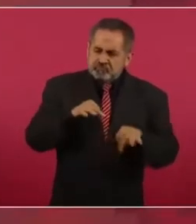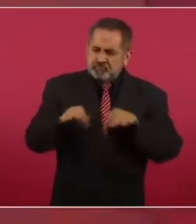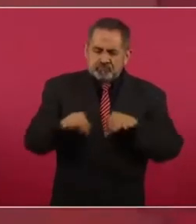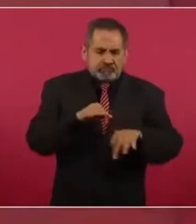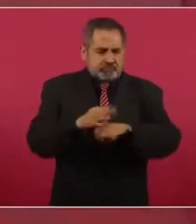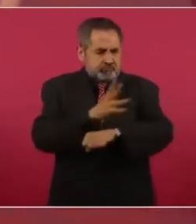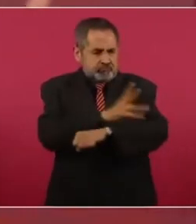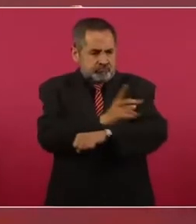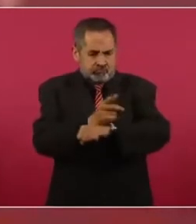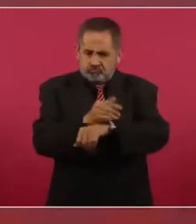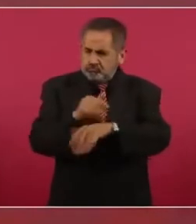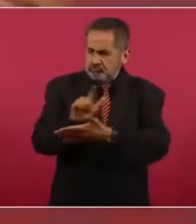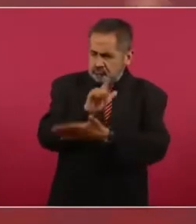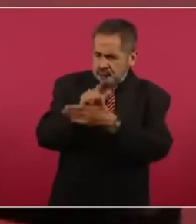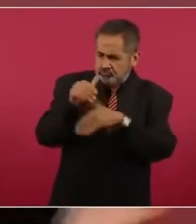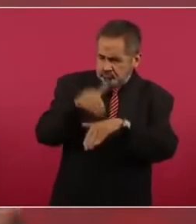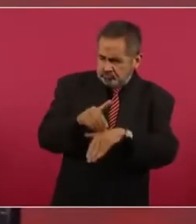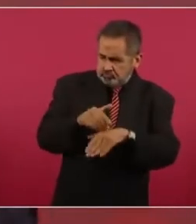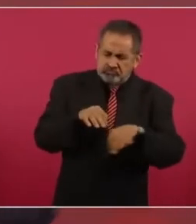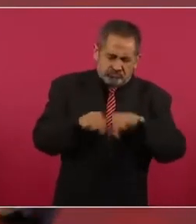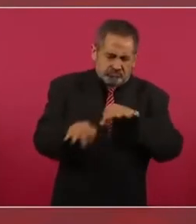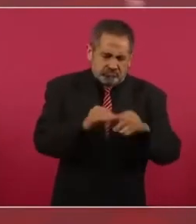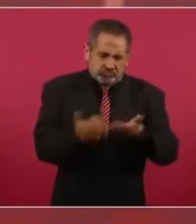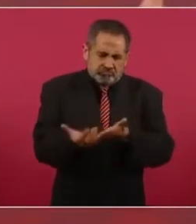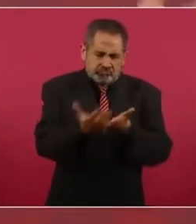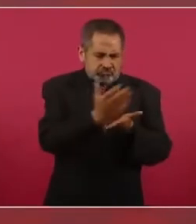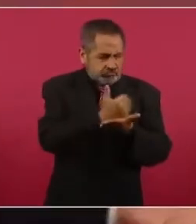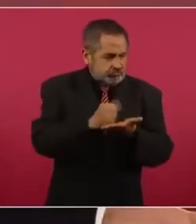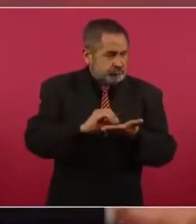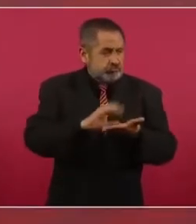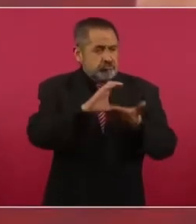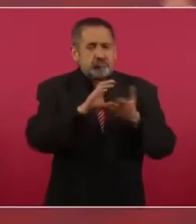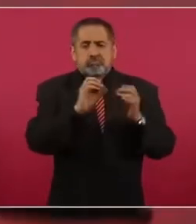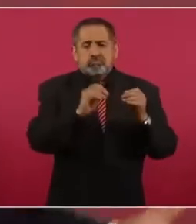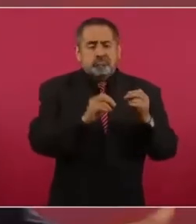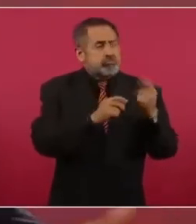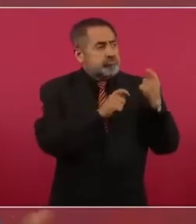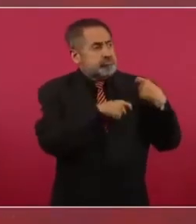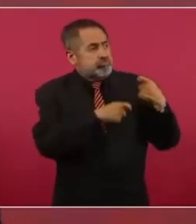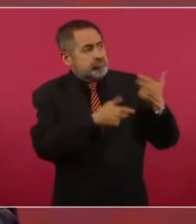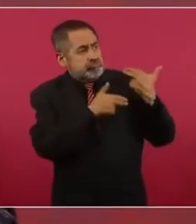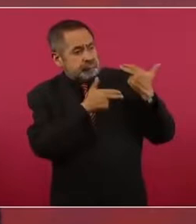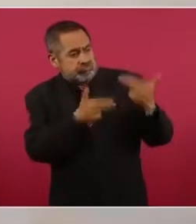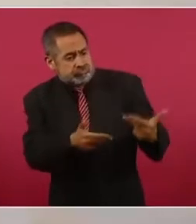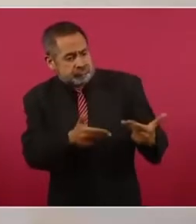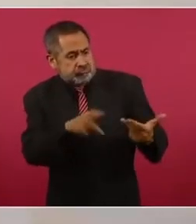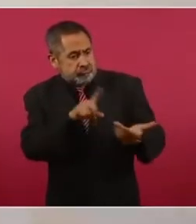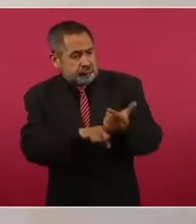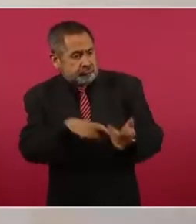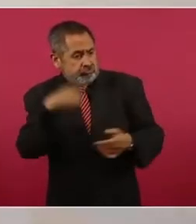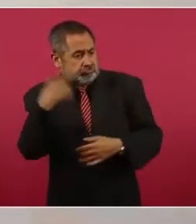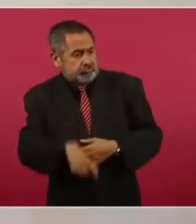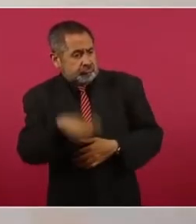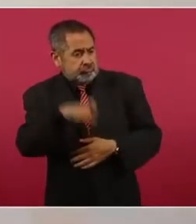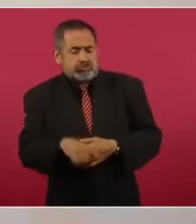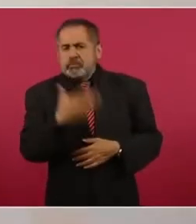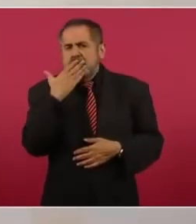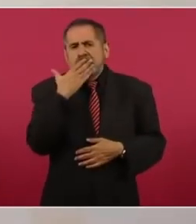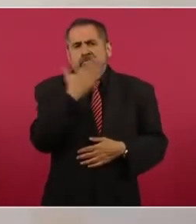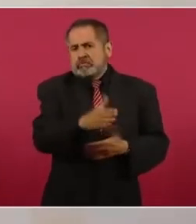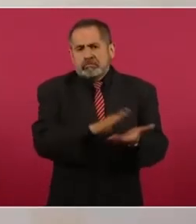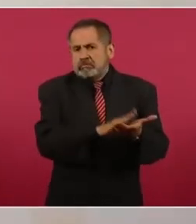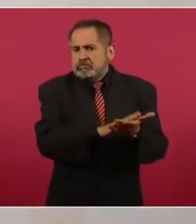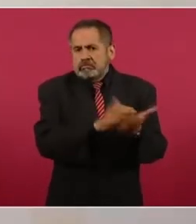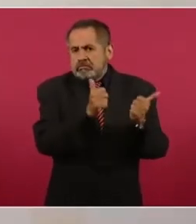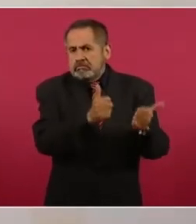con conformidad con la ley, ha logrado un patrimonio o ha heredado una gran riqueza. No estoy en contra de